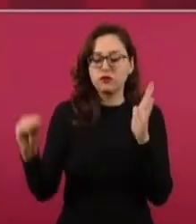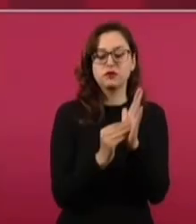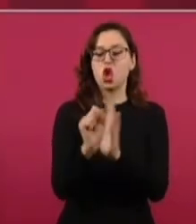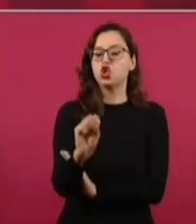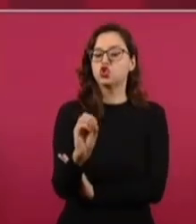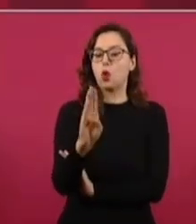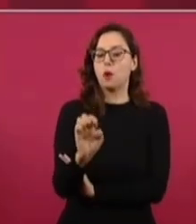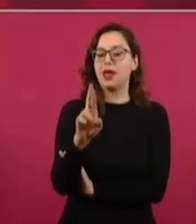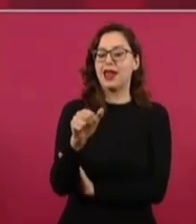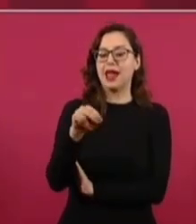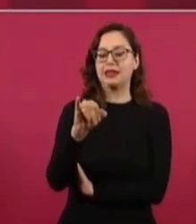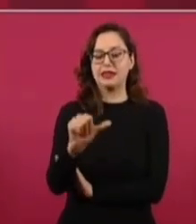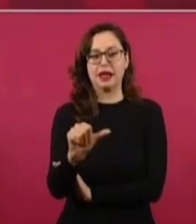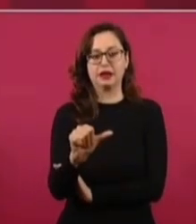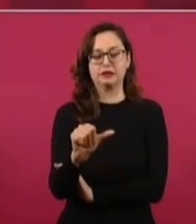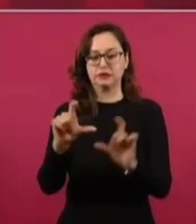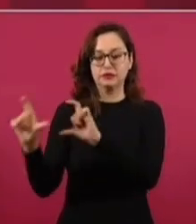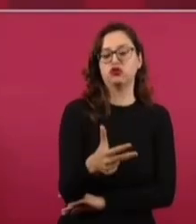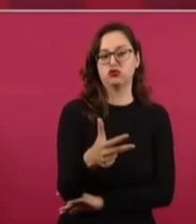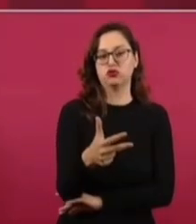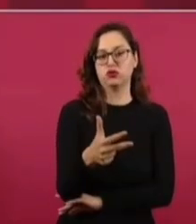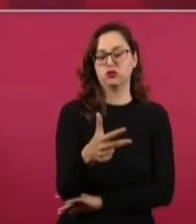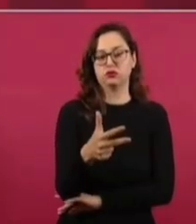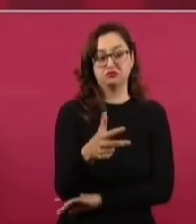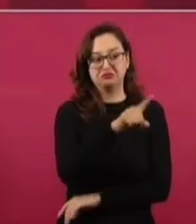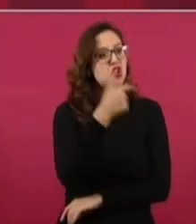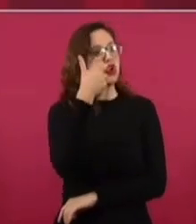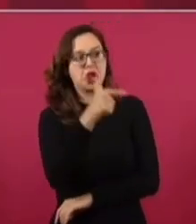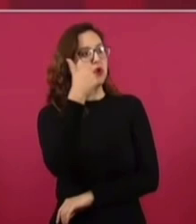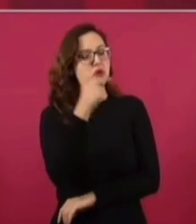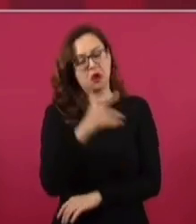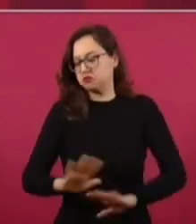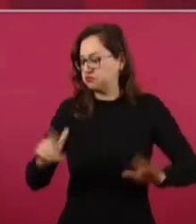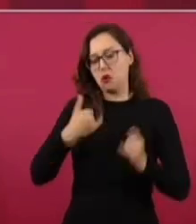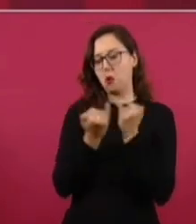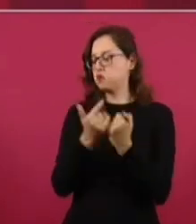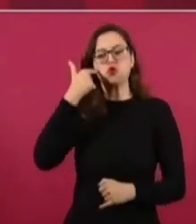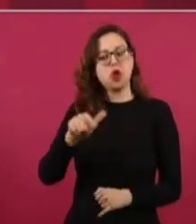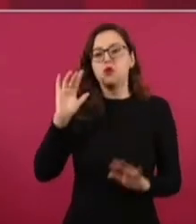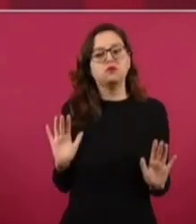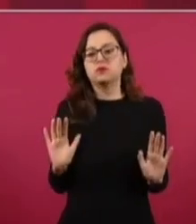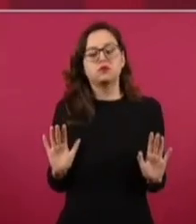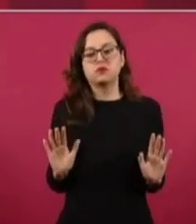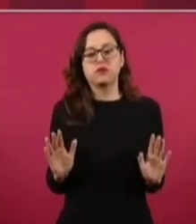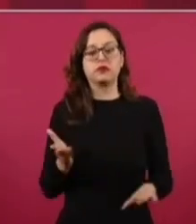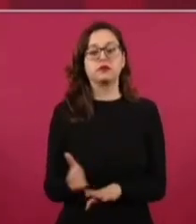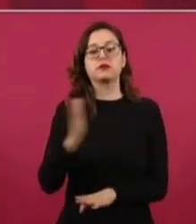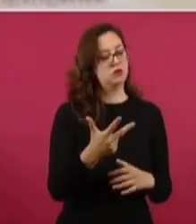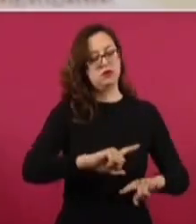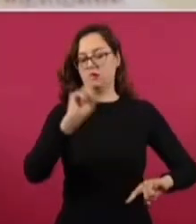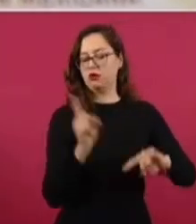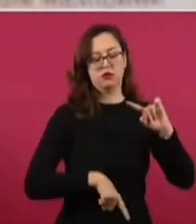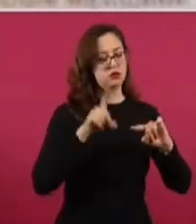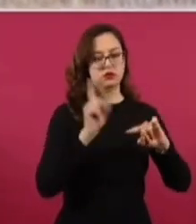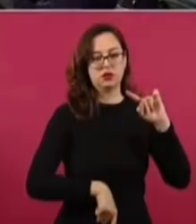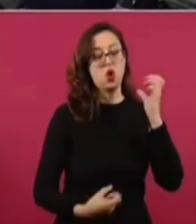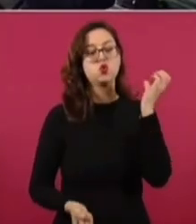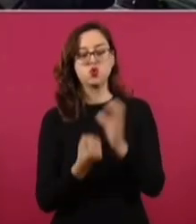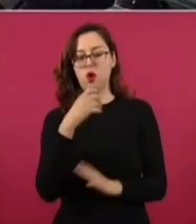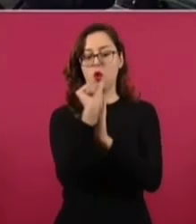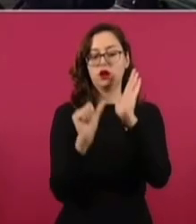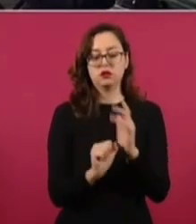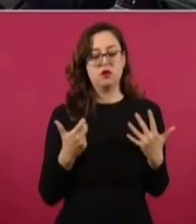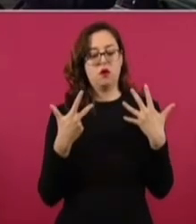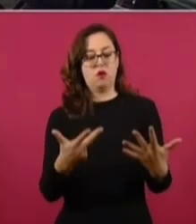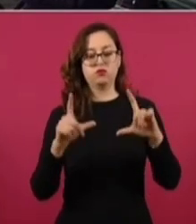negociación por el artículo octavo del tratado, porque me opuse a lo que ya habían negociado. Pon el artículo